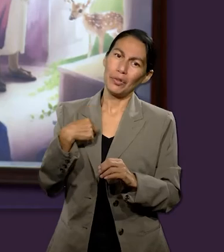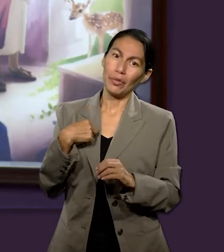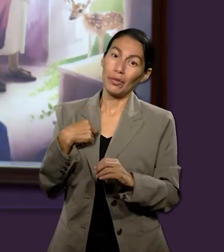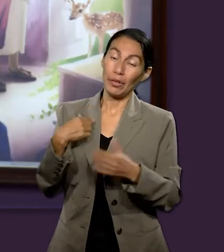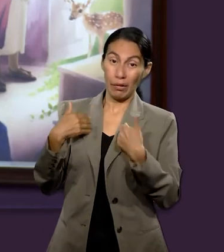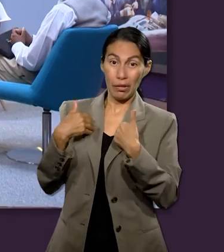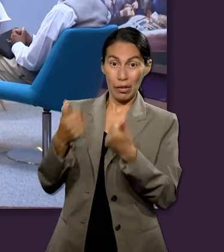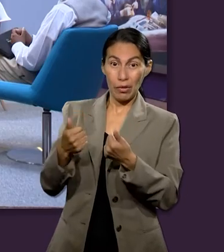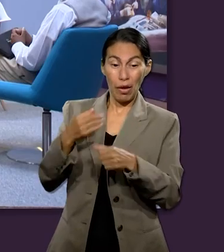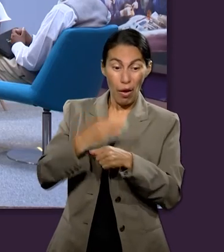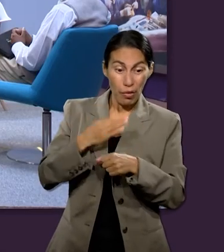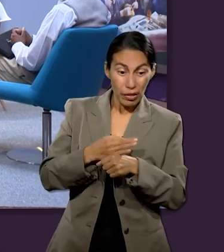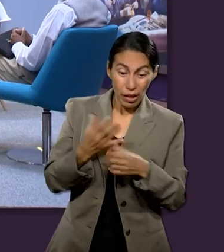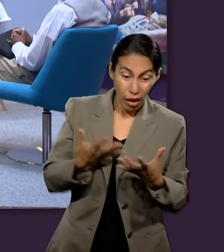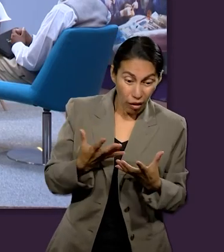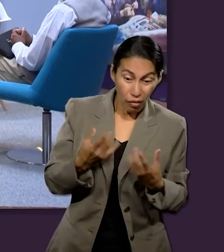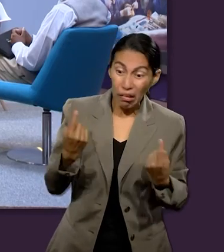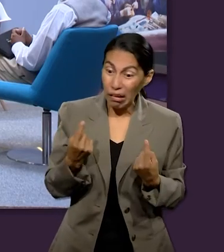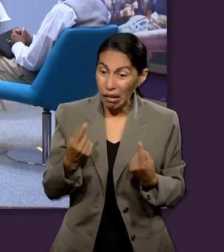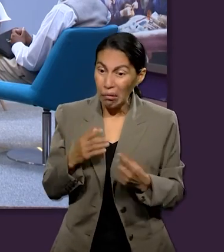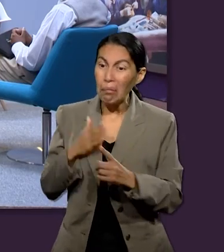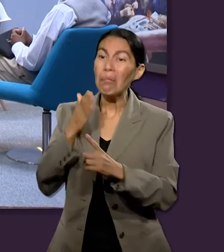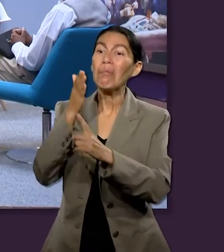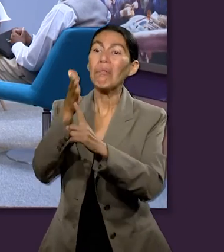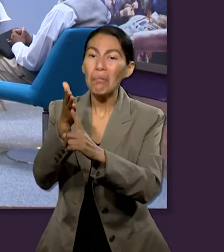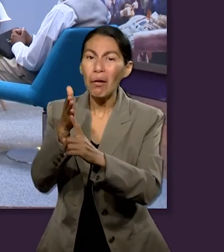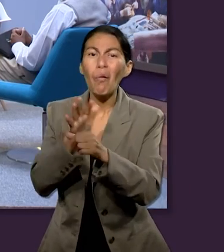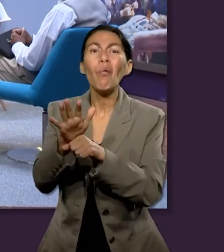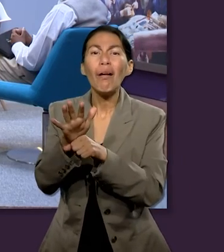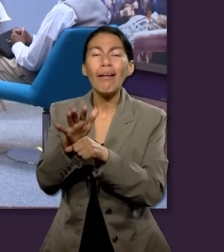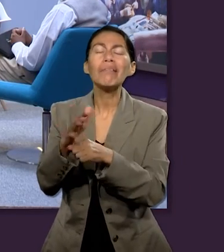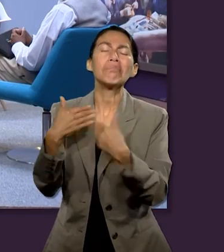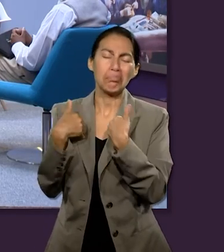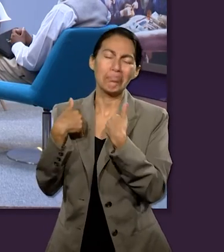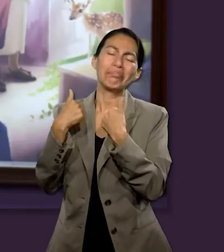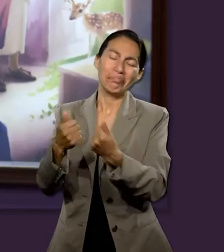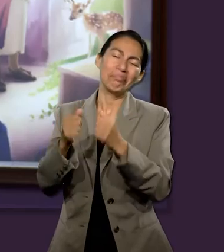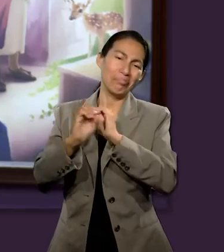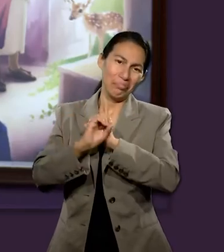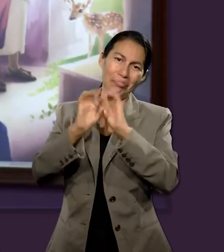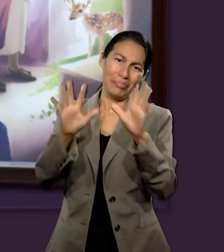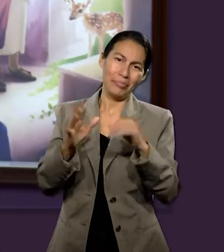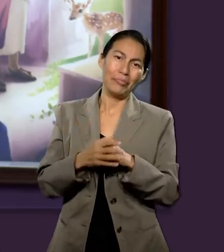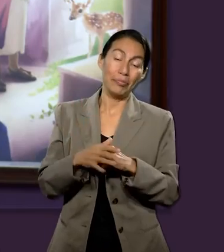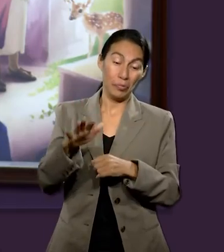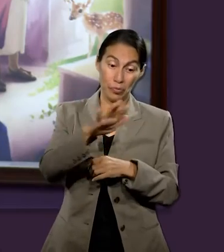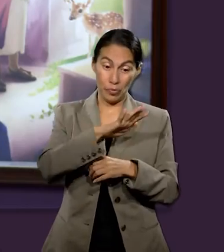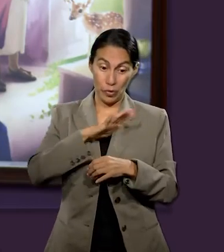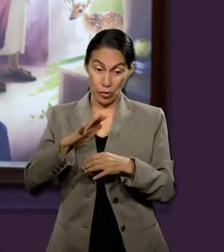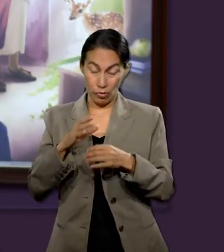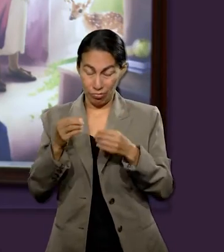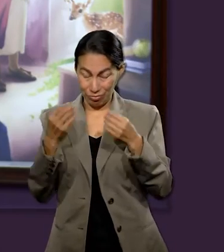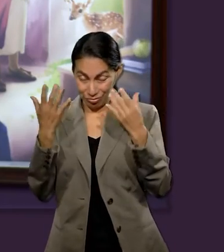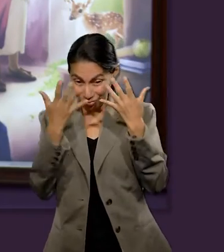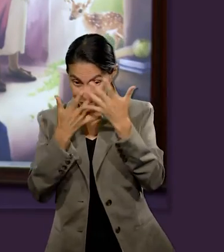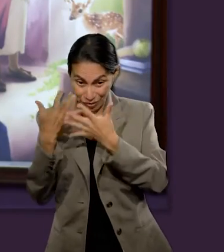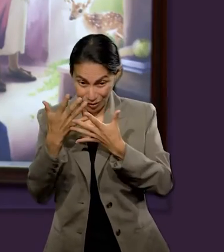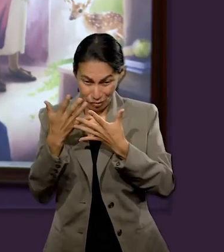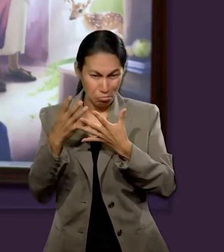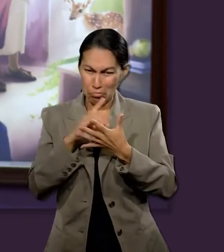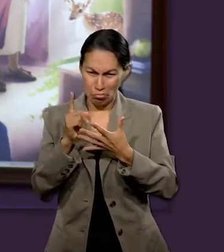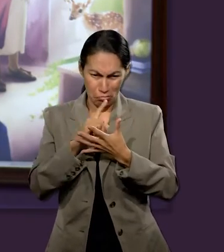comprender también qué hago en estos momentos y hacia dónde voy y me gusta de alguna forma